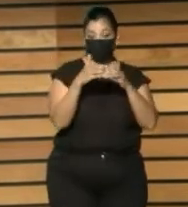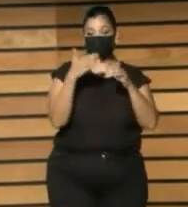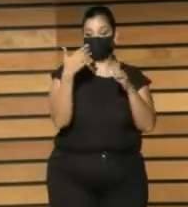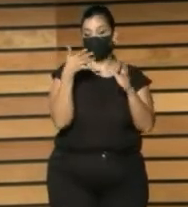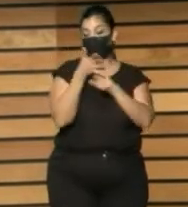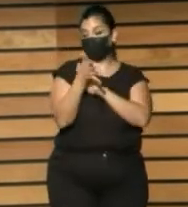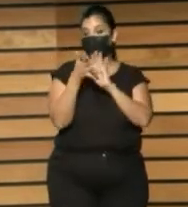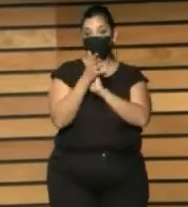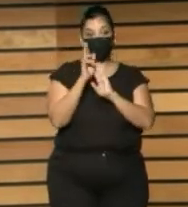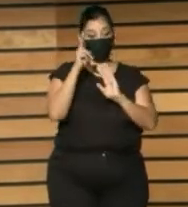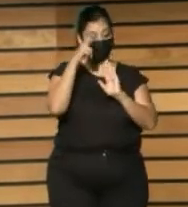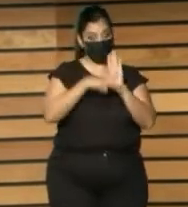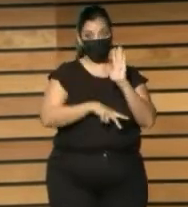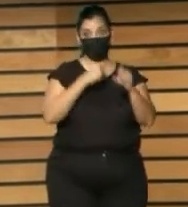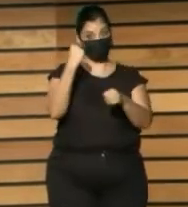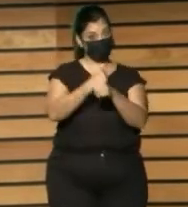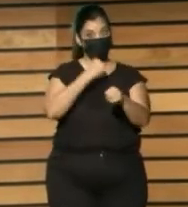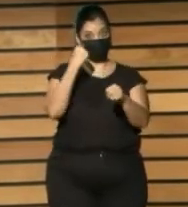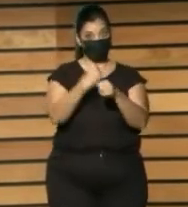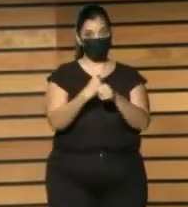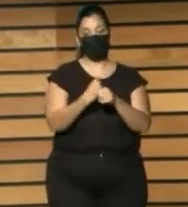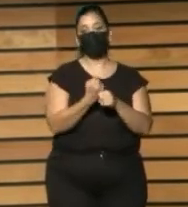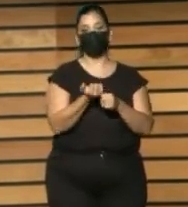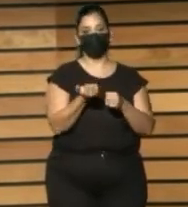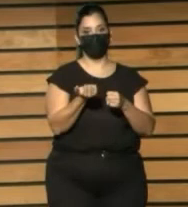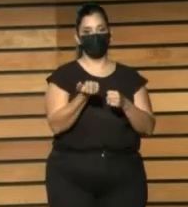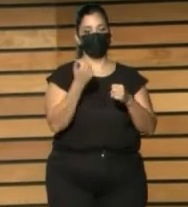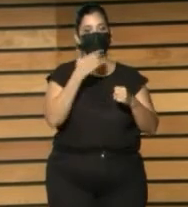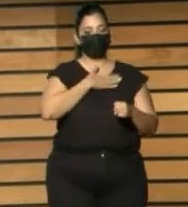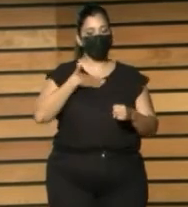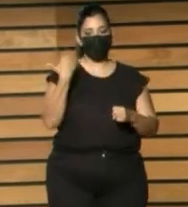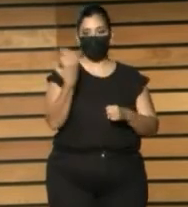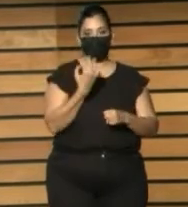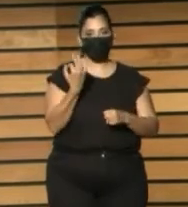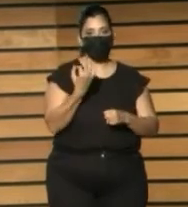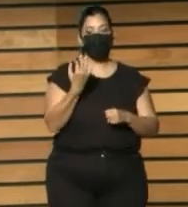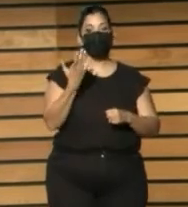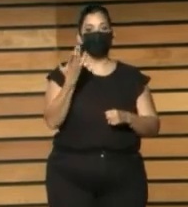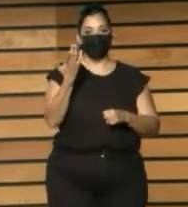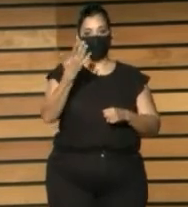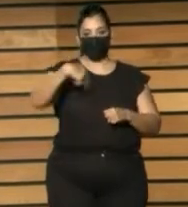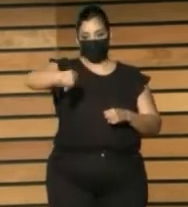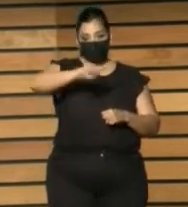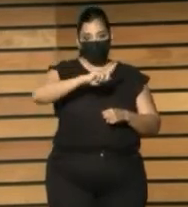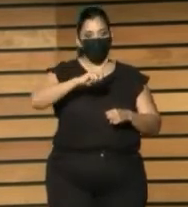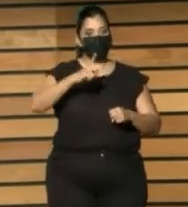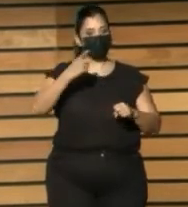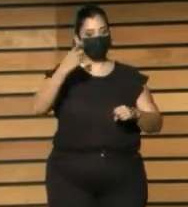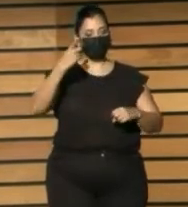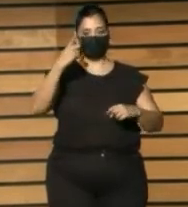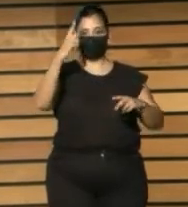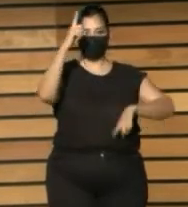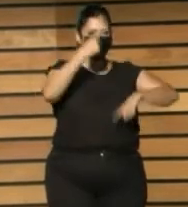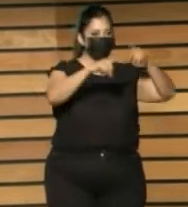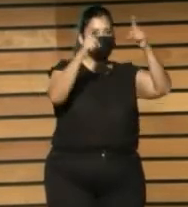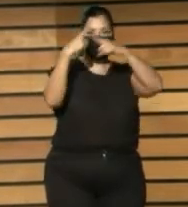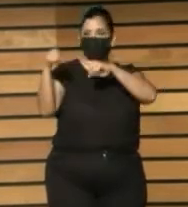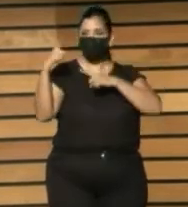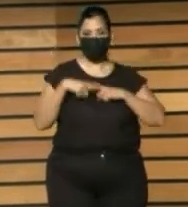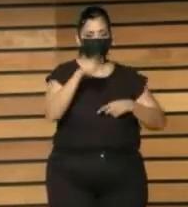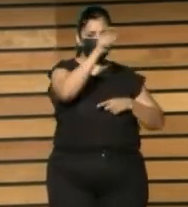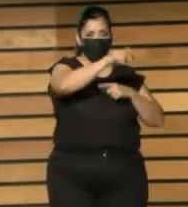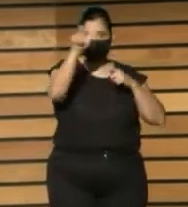trabajo en las que lo que pensábamos sobre todo es que fuera multinivel es decir que interpelara